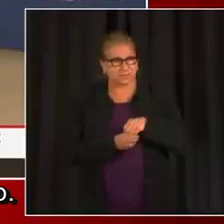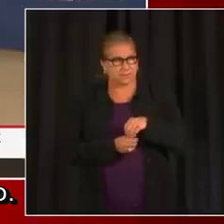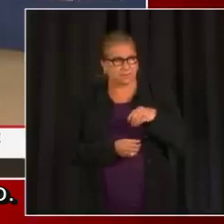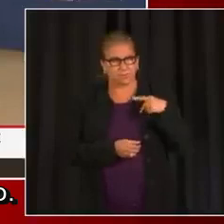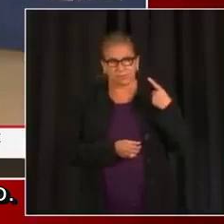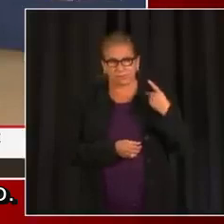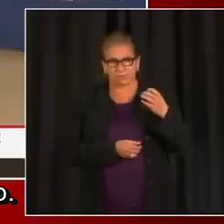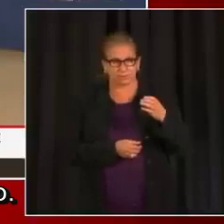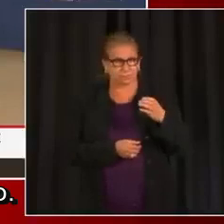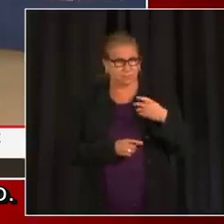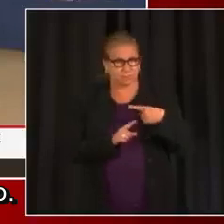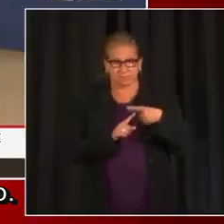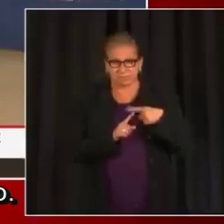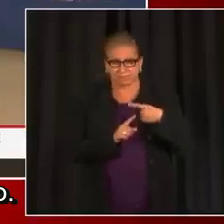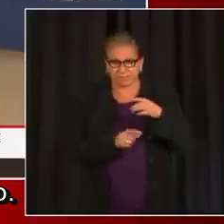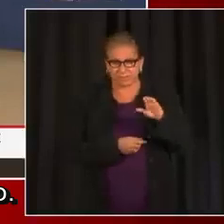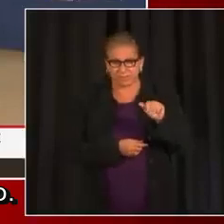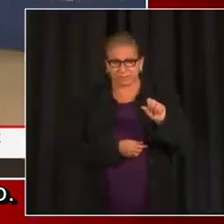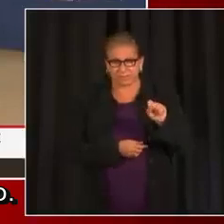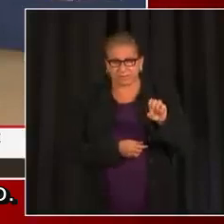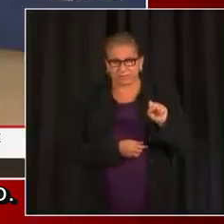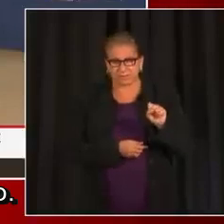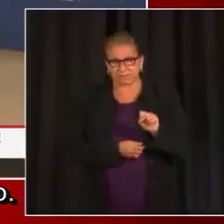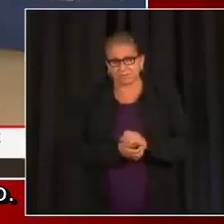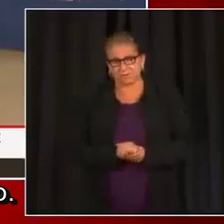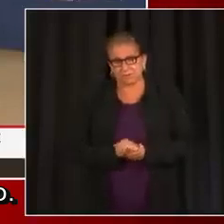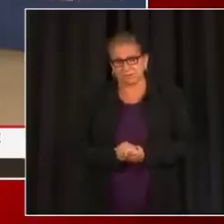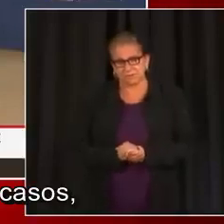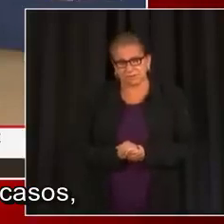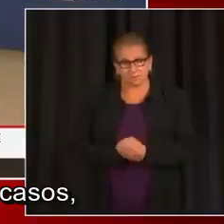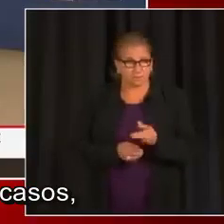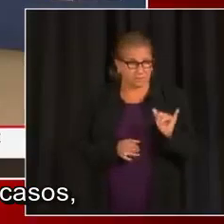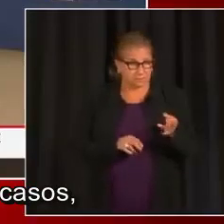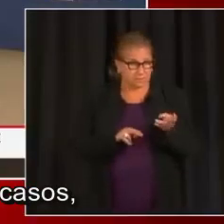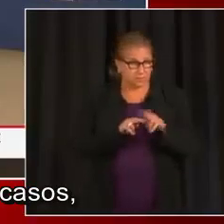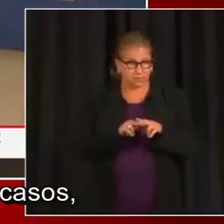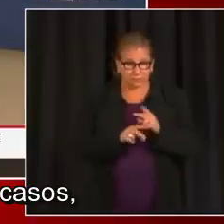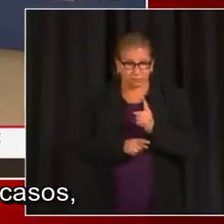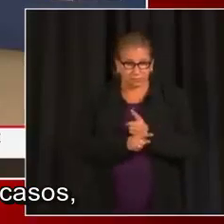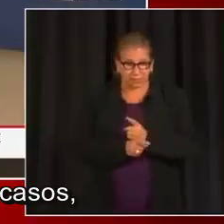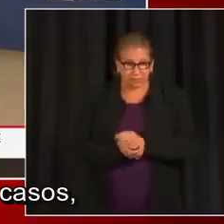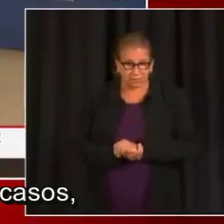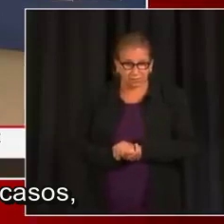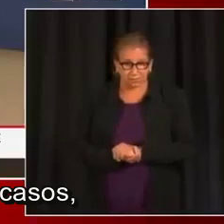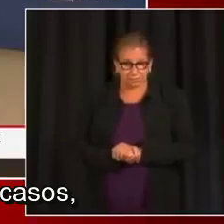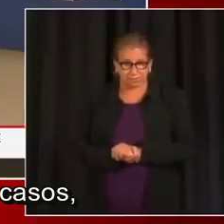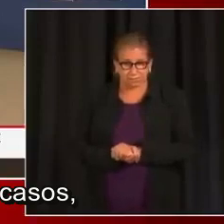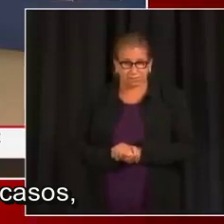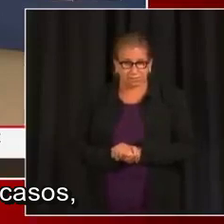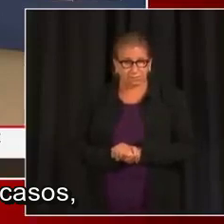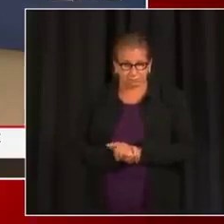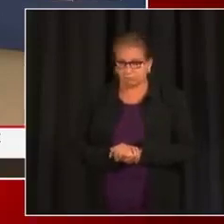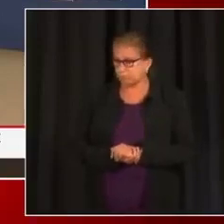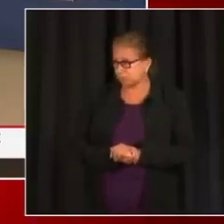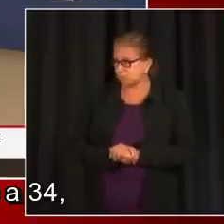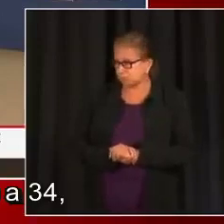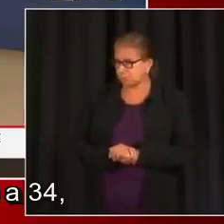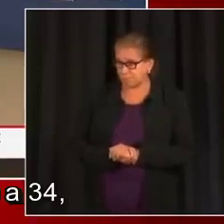Corríjame si me equivoco, pero quiero hablar exactamente sobre esto. Están viendo un incremento en los casos,